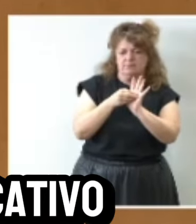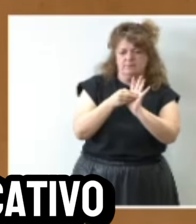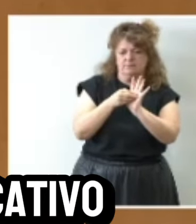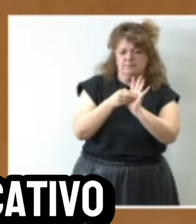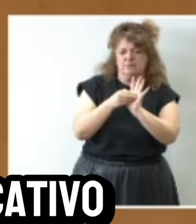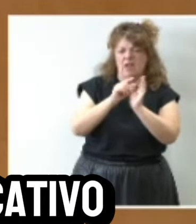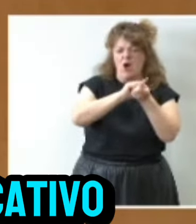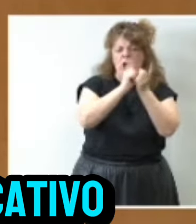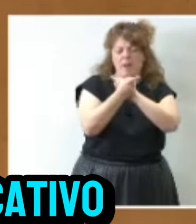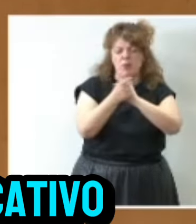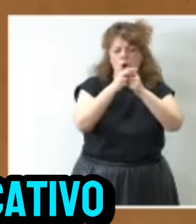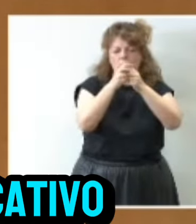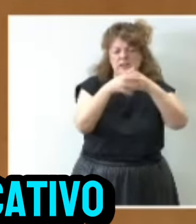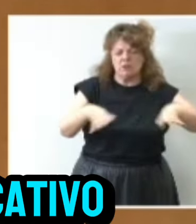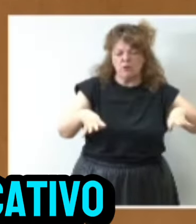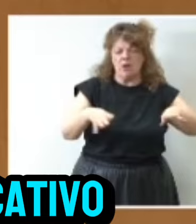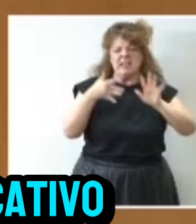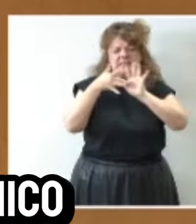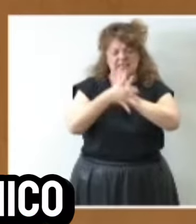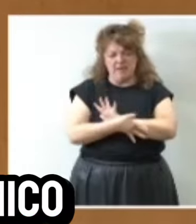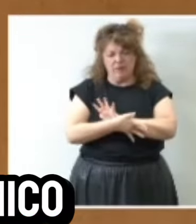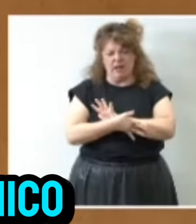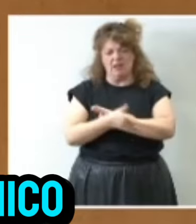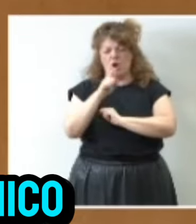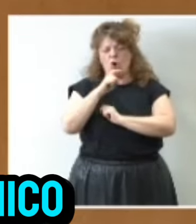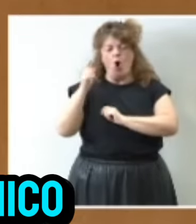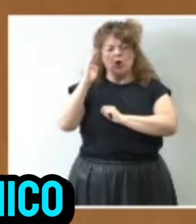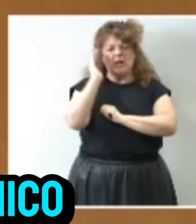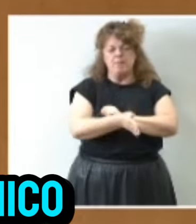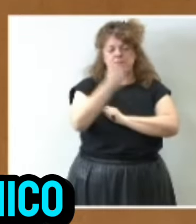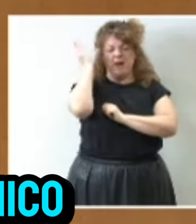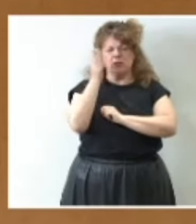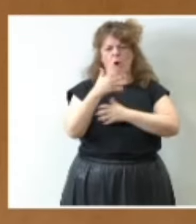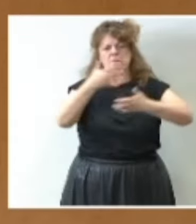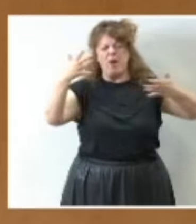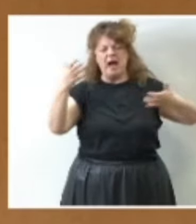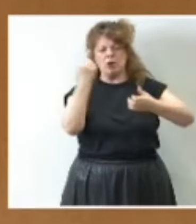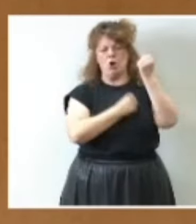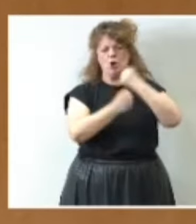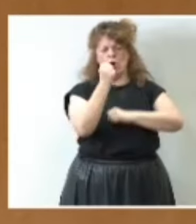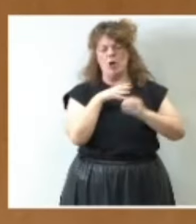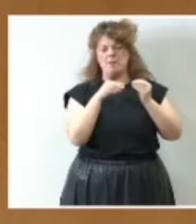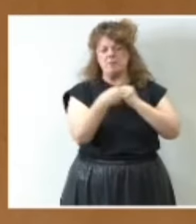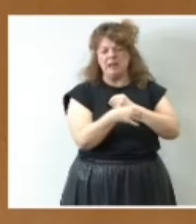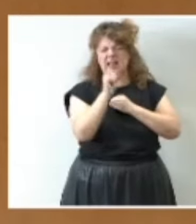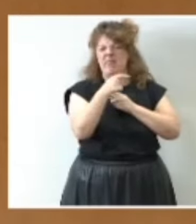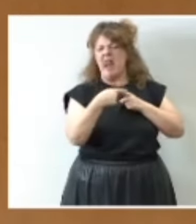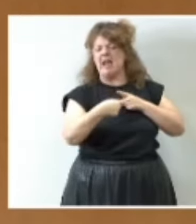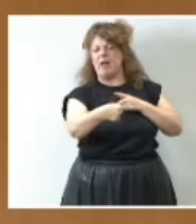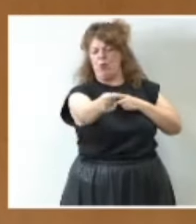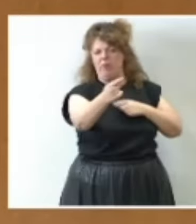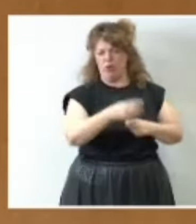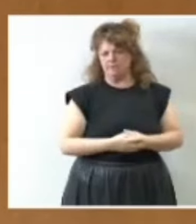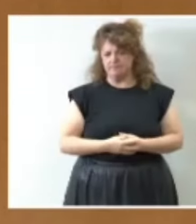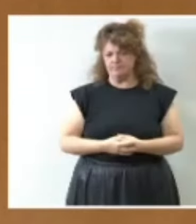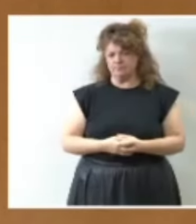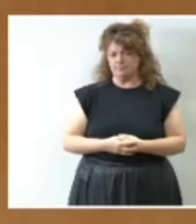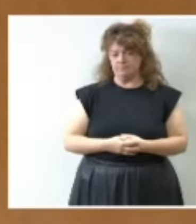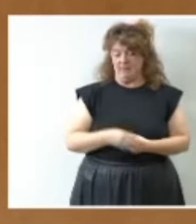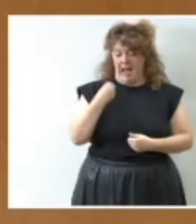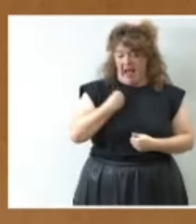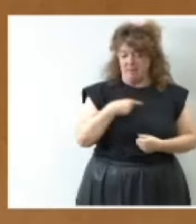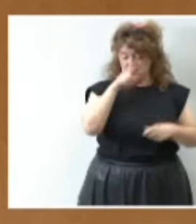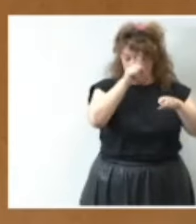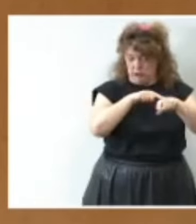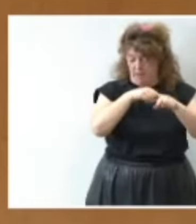lograr un cambio estructural significativo con impacto macroeconómico material y de larga duración al hilo de